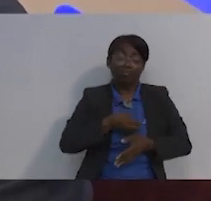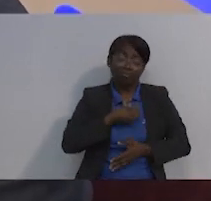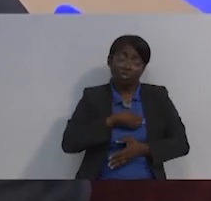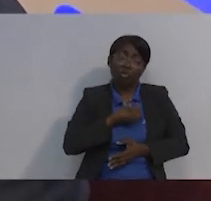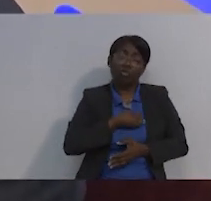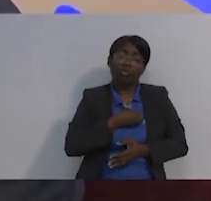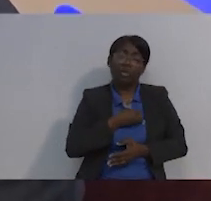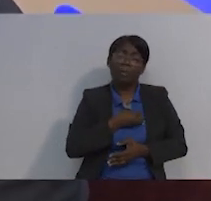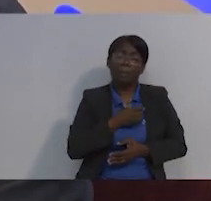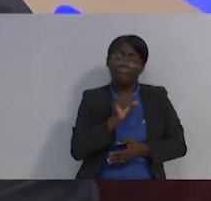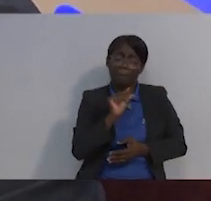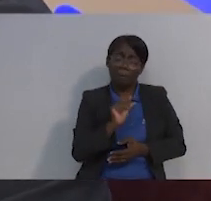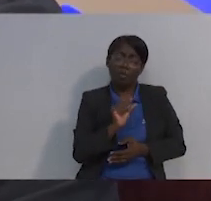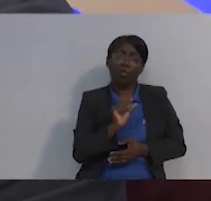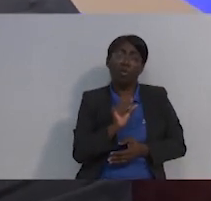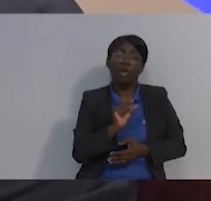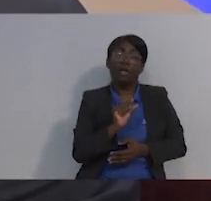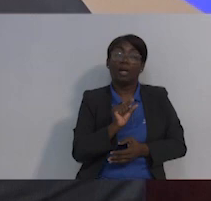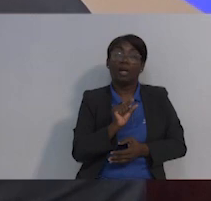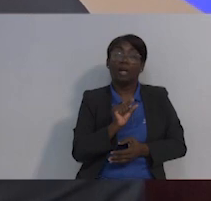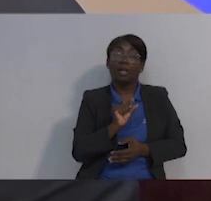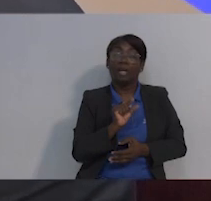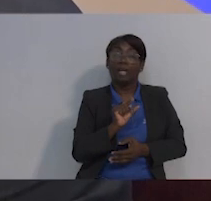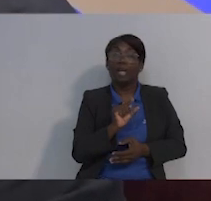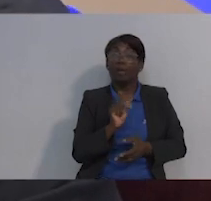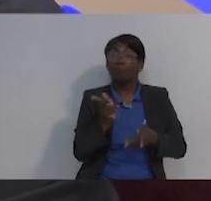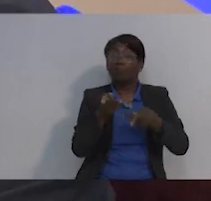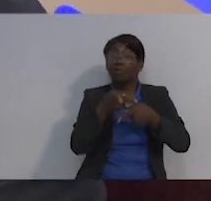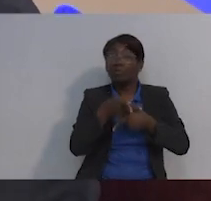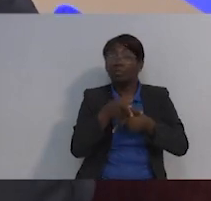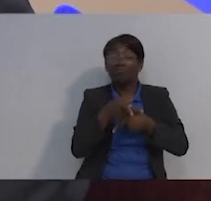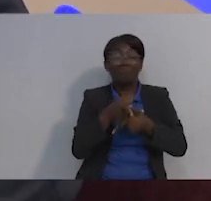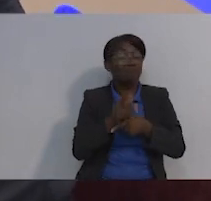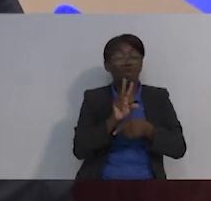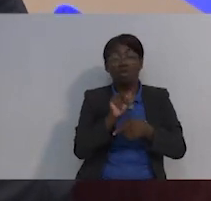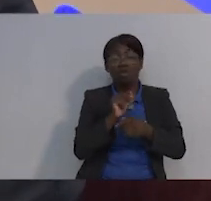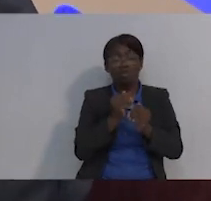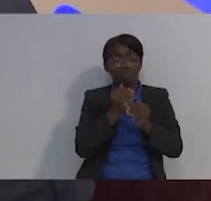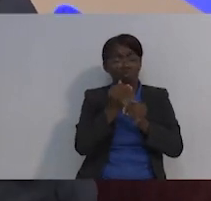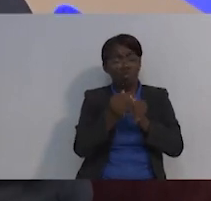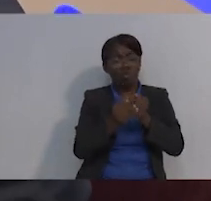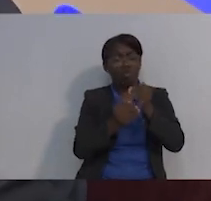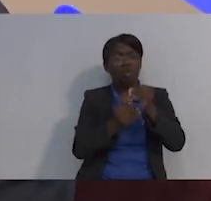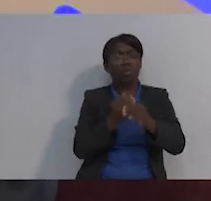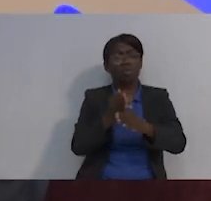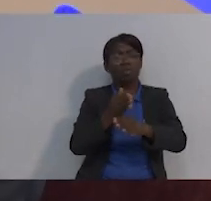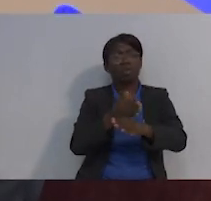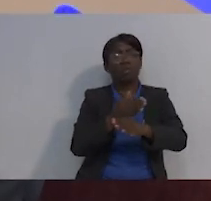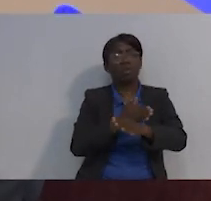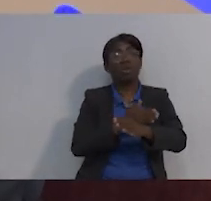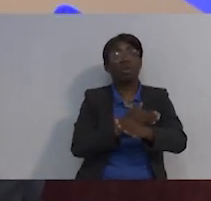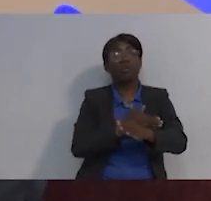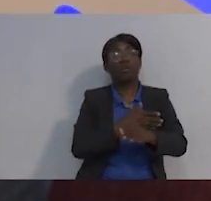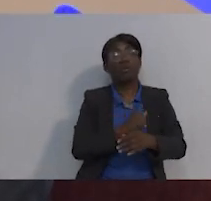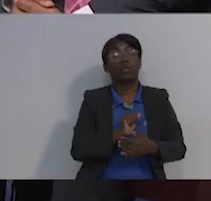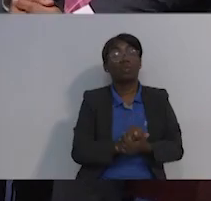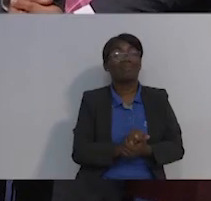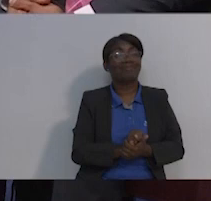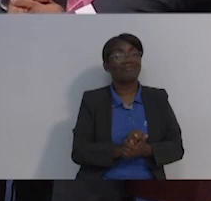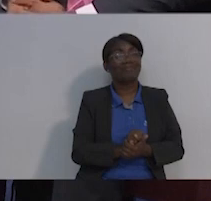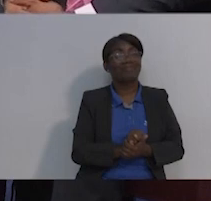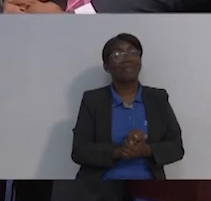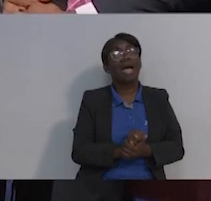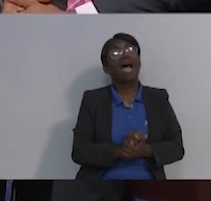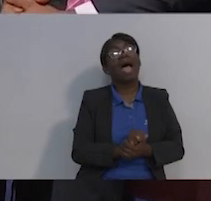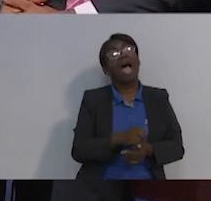vas a tener. Y sí, bueno, hay esperanza. Julieta es un ejemplo muy bien de ello. O sea, no